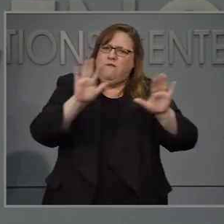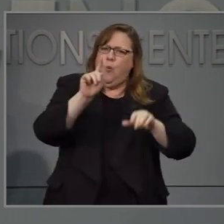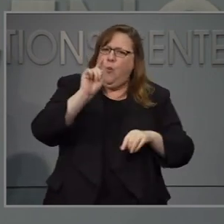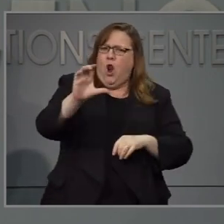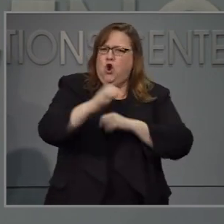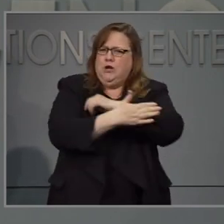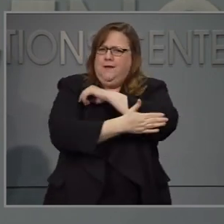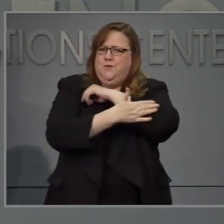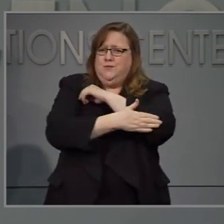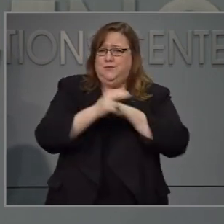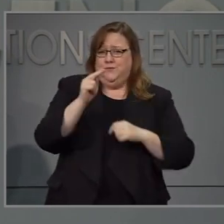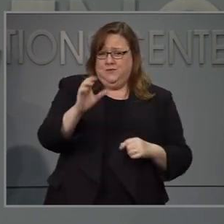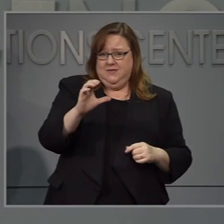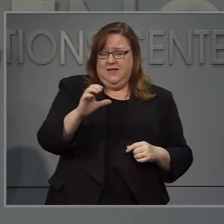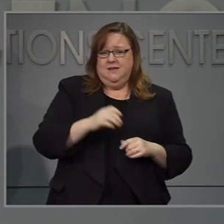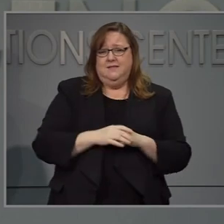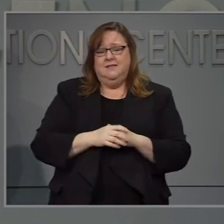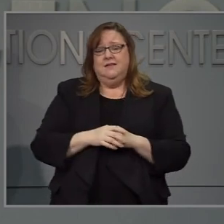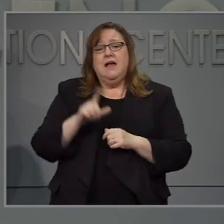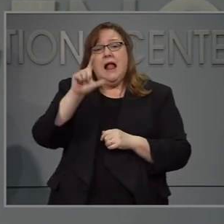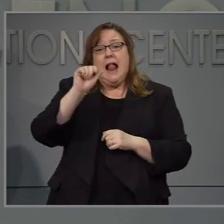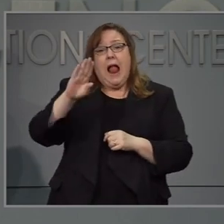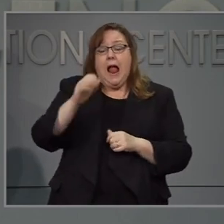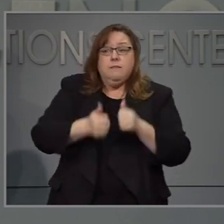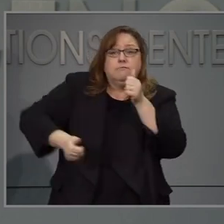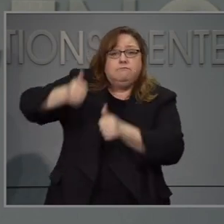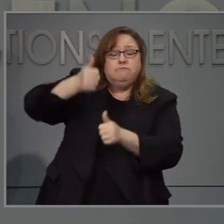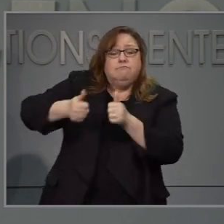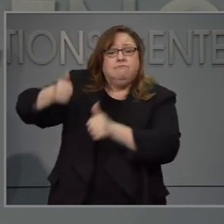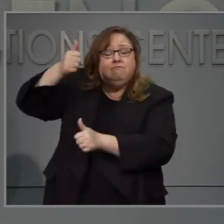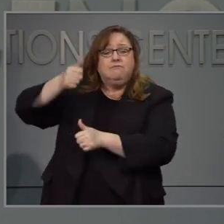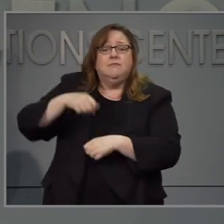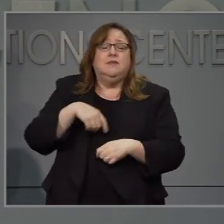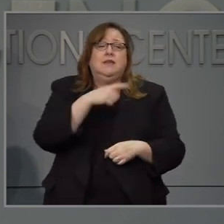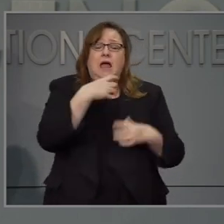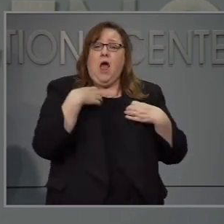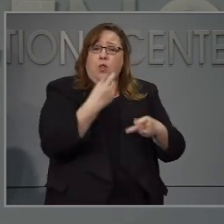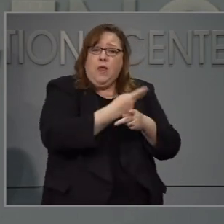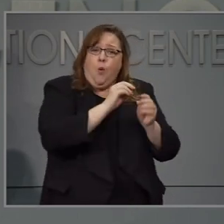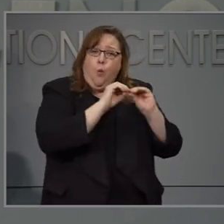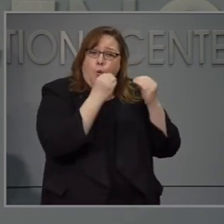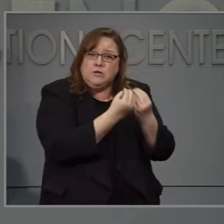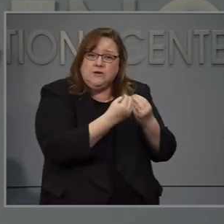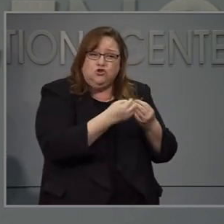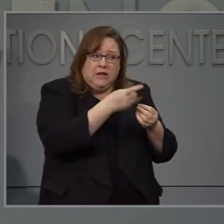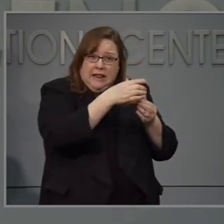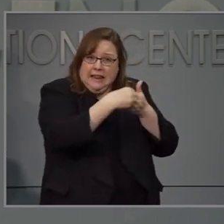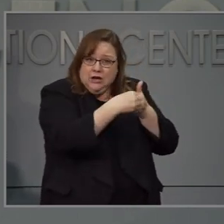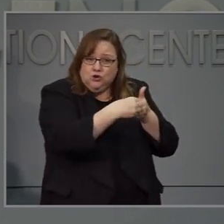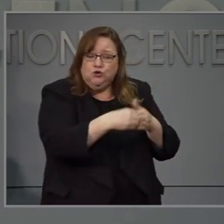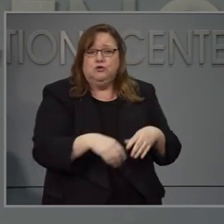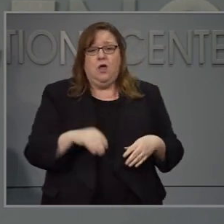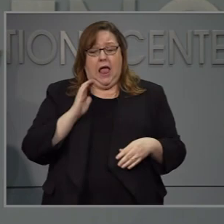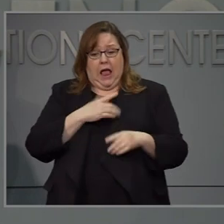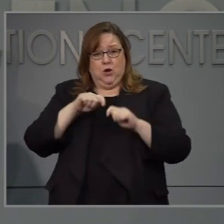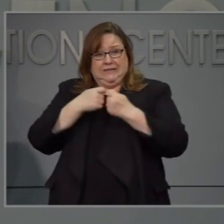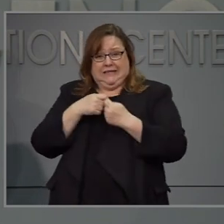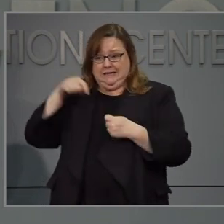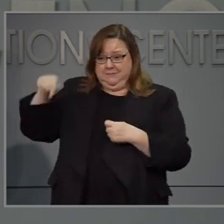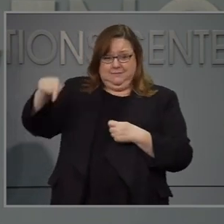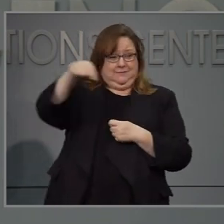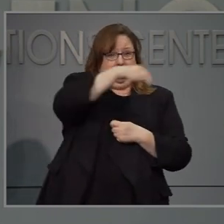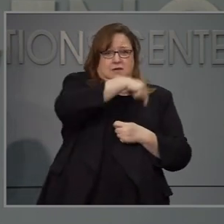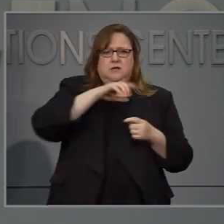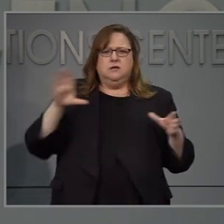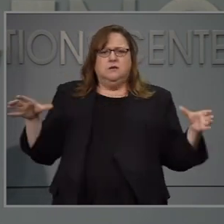estado y los líderes de estos laboratorios, junto con representantes de organizaciones de salud y personas de nuestro equipo se han estado reuniendo